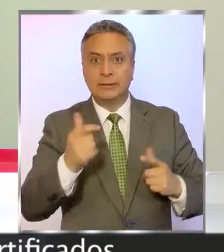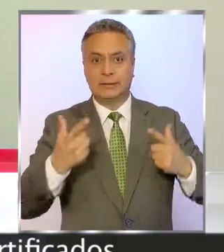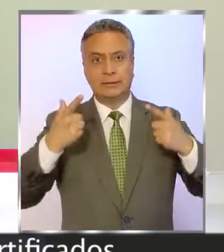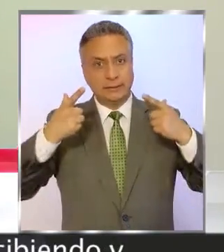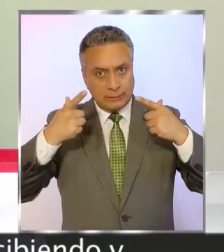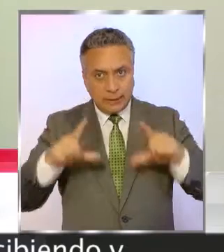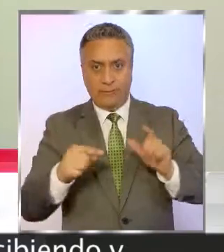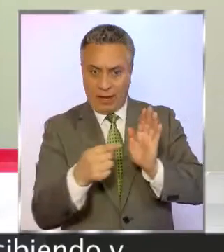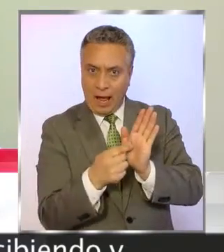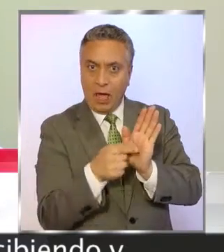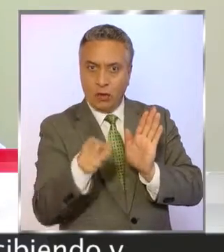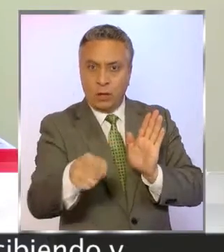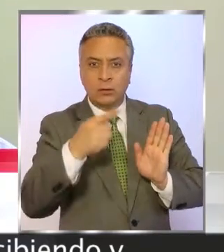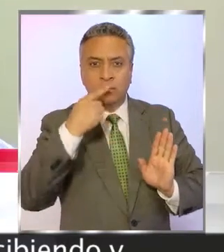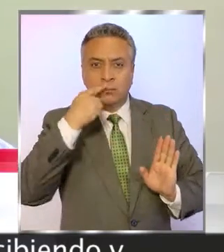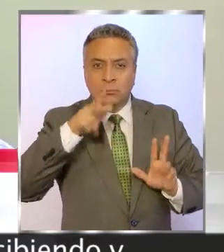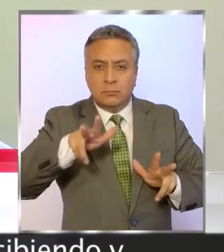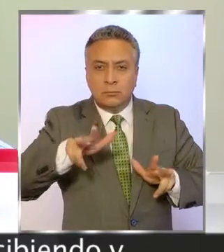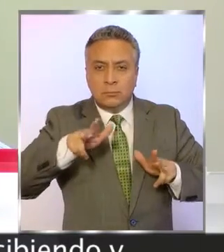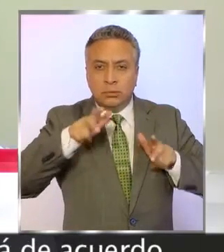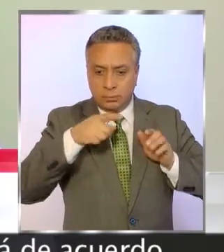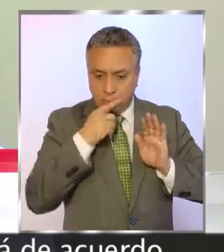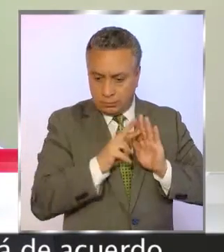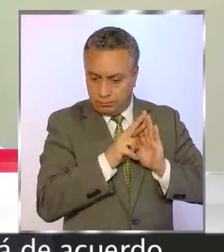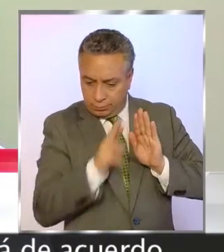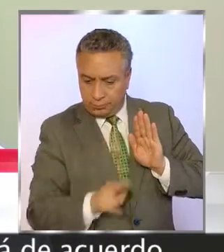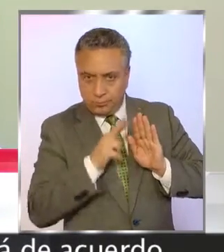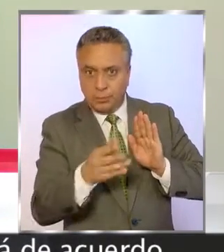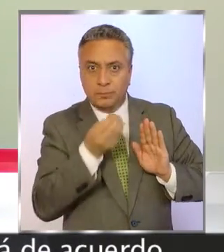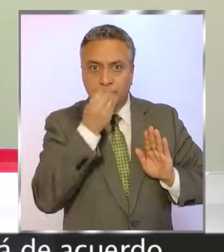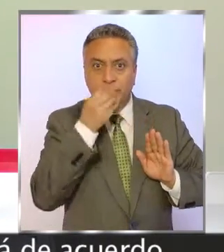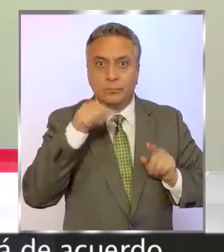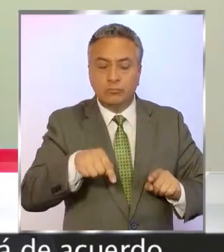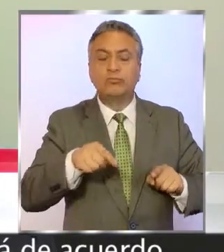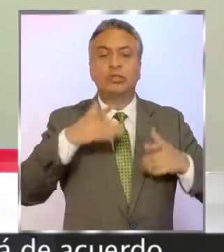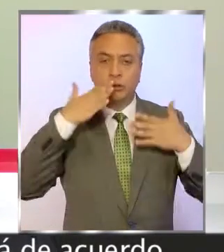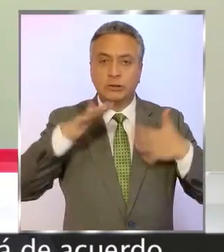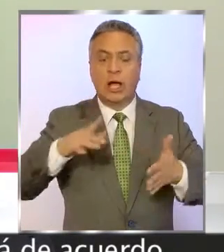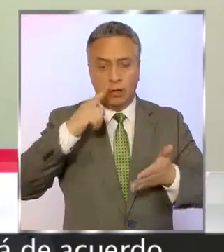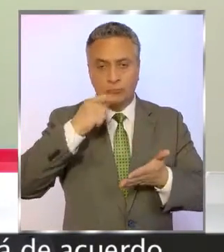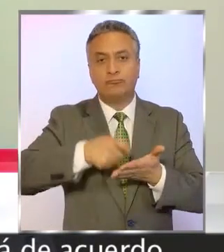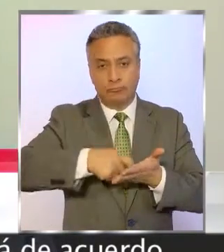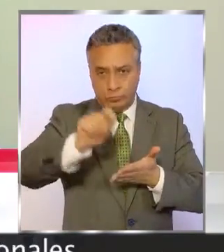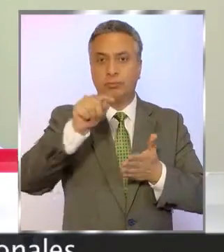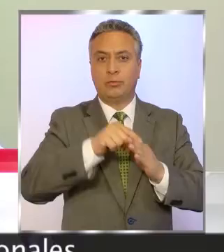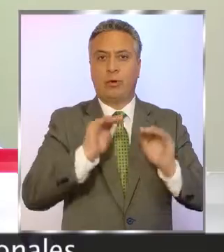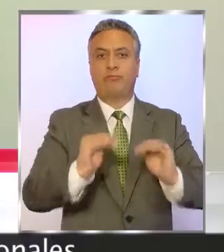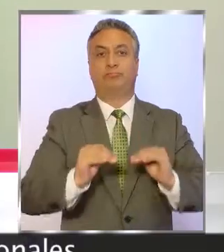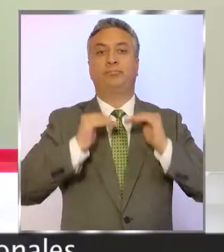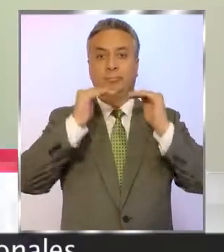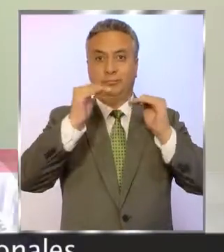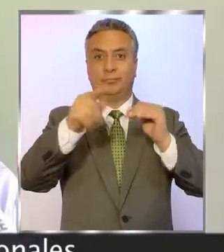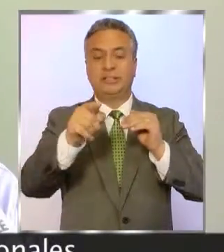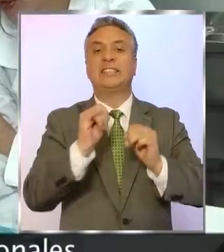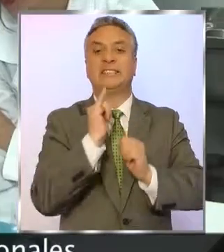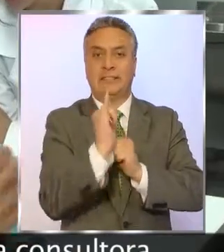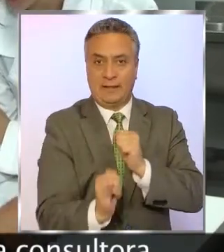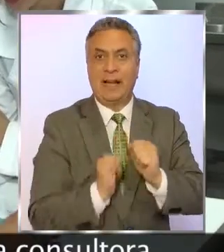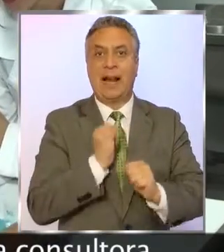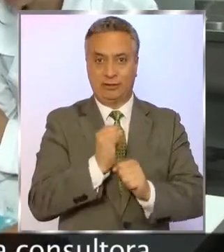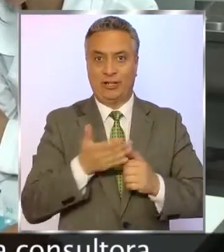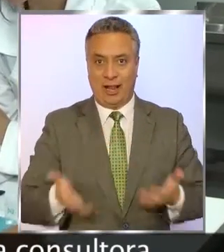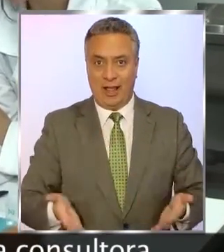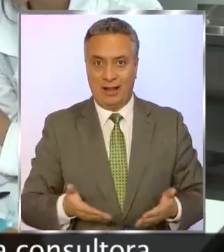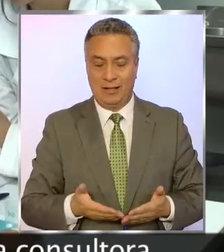certificados de que lo que ellos están percibiendo y reportando los alimentos está de acuerdo a los estándares internacionales.